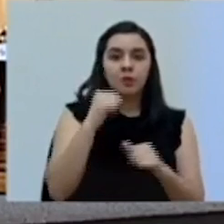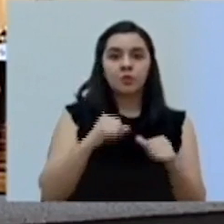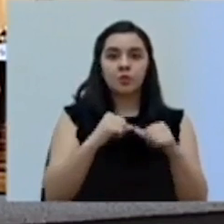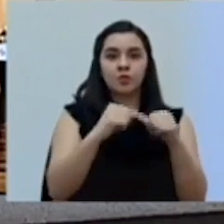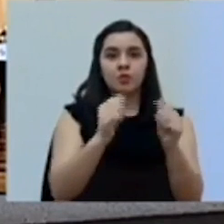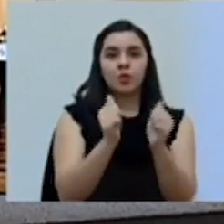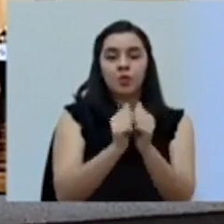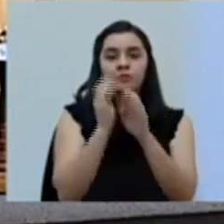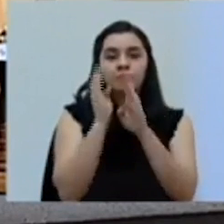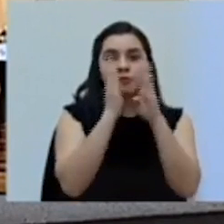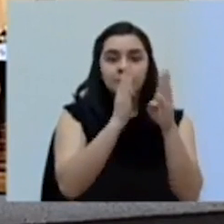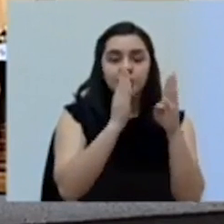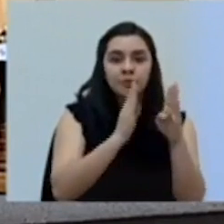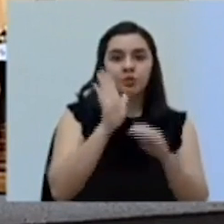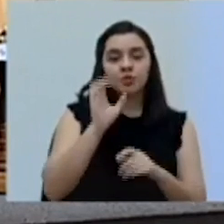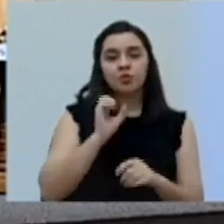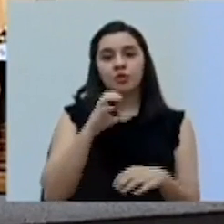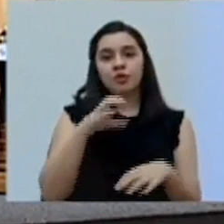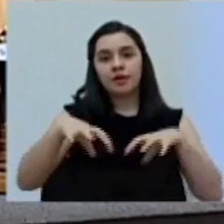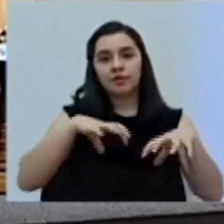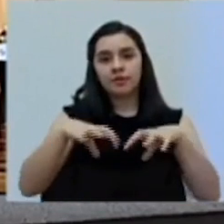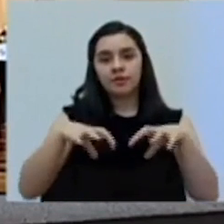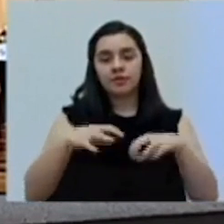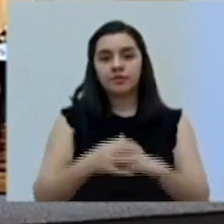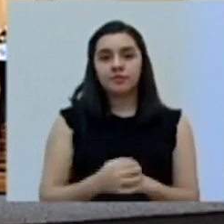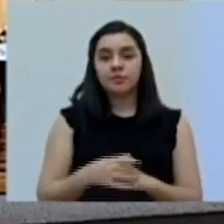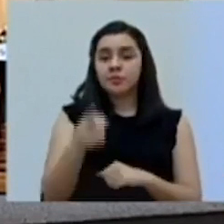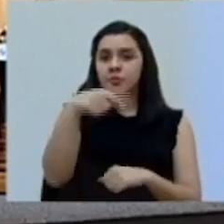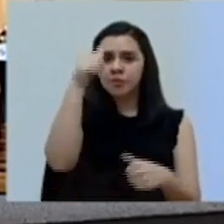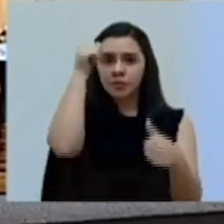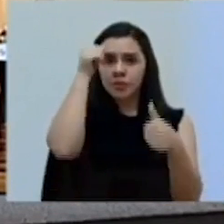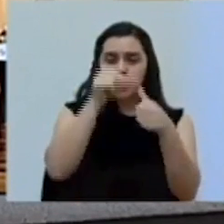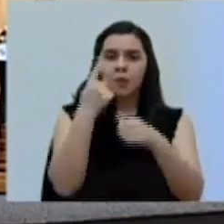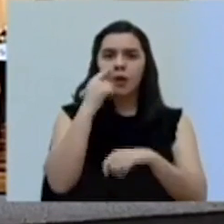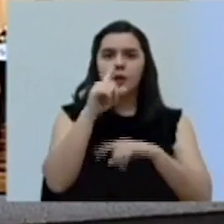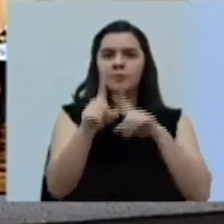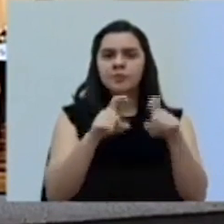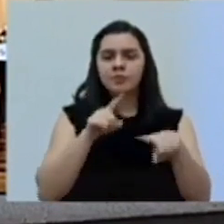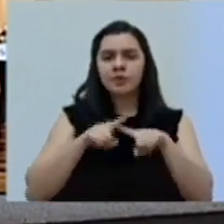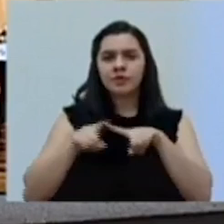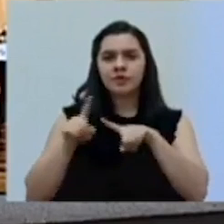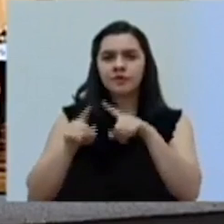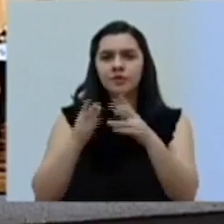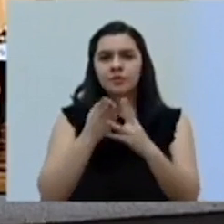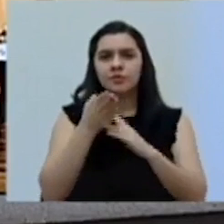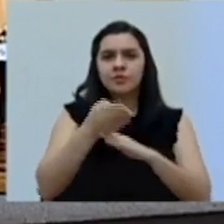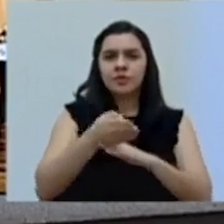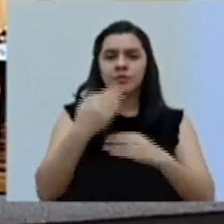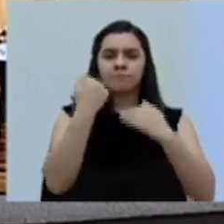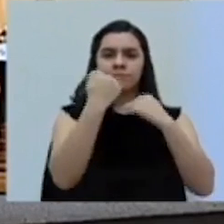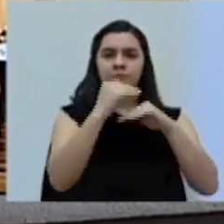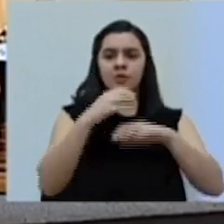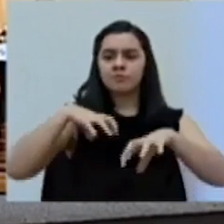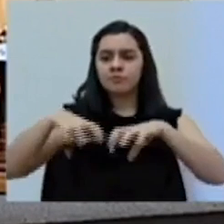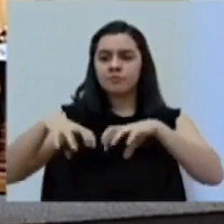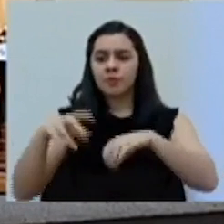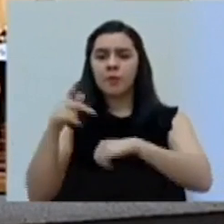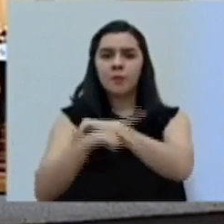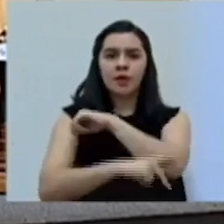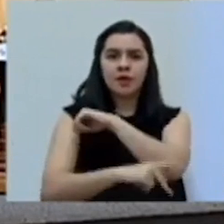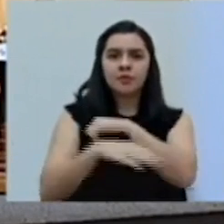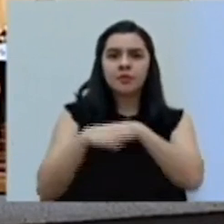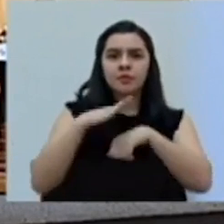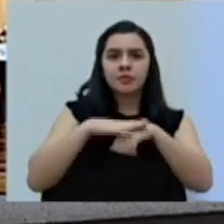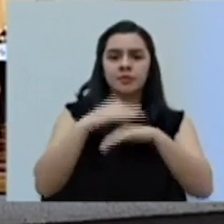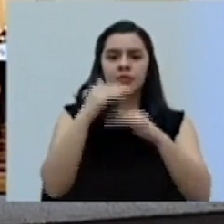con la atención de sus actividades. Les recordamos que para consultar las medidas de restricción, operación, países permitidos,